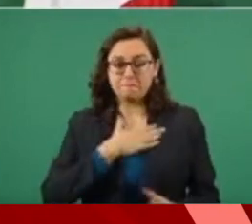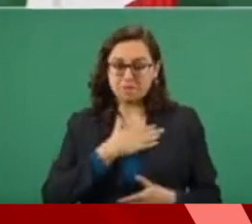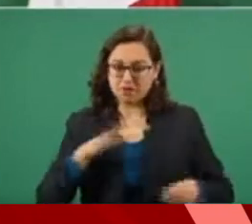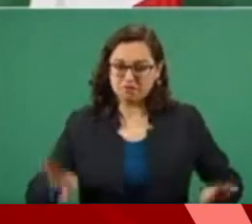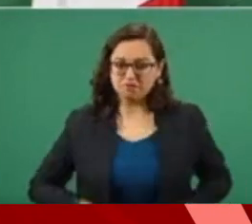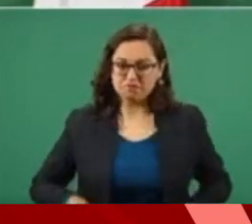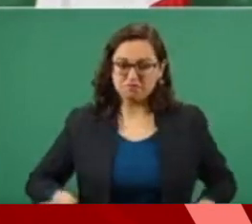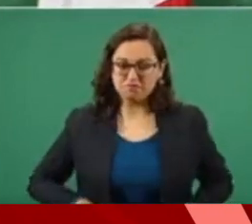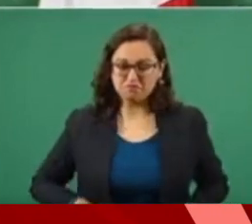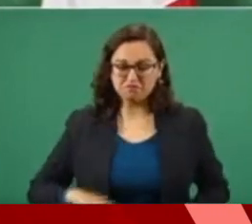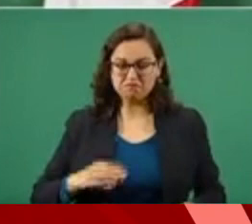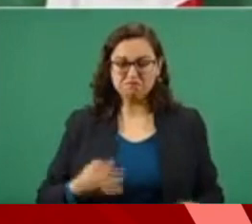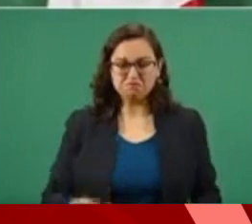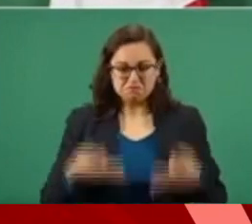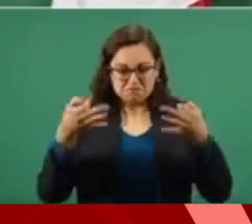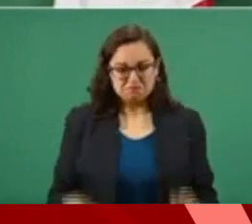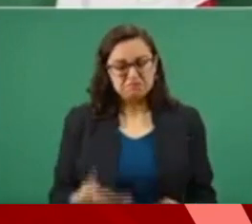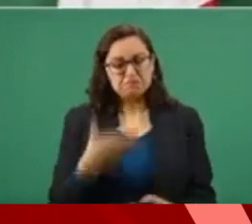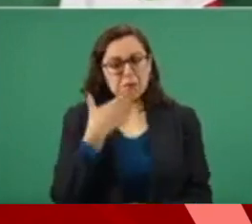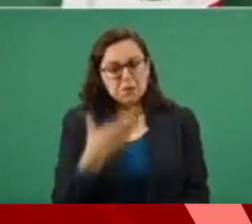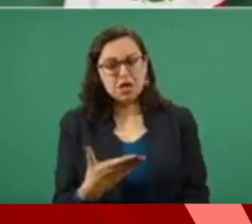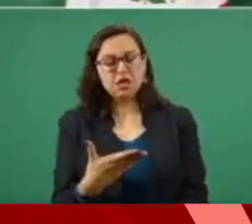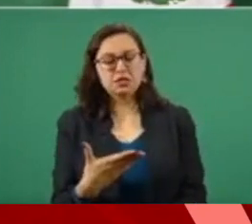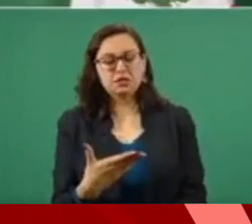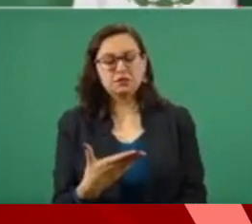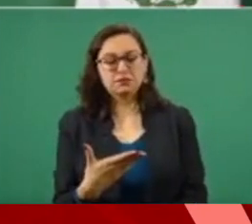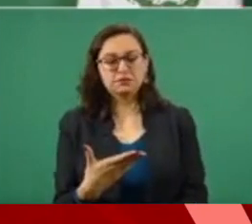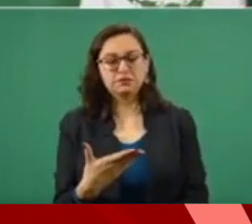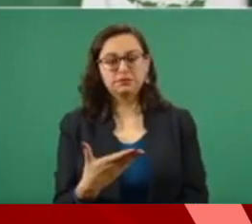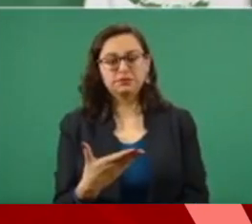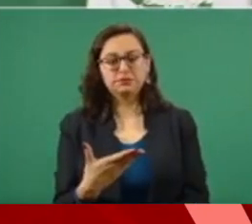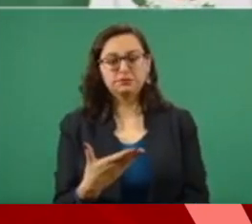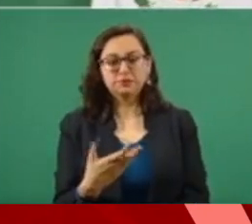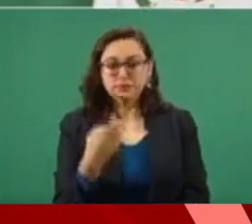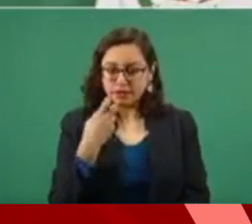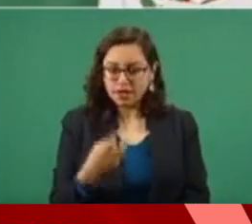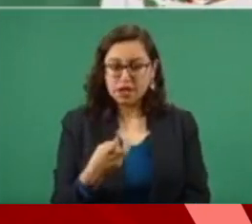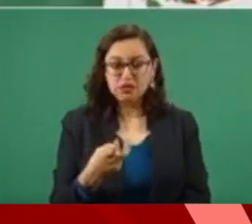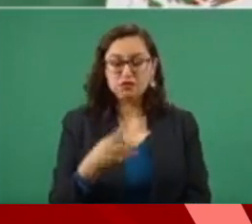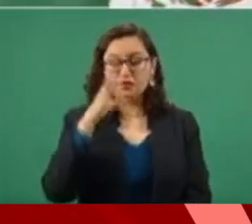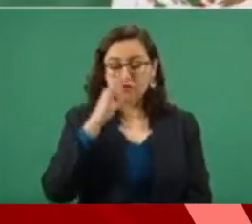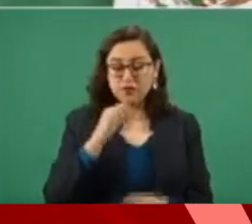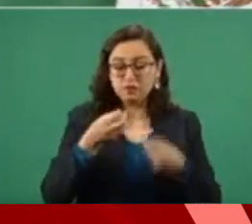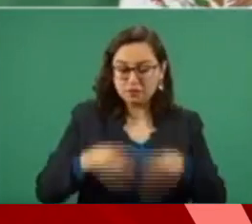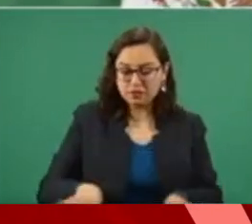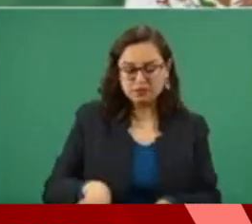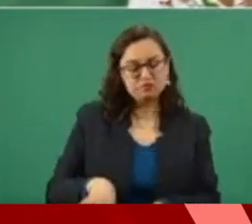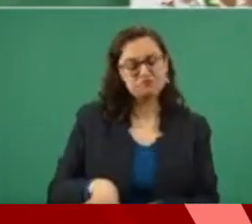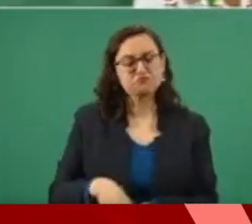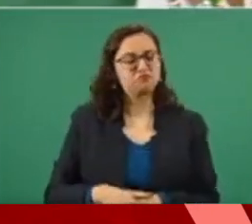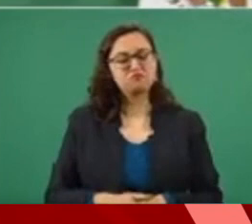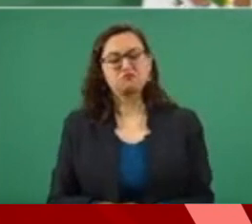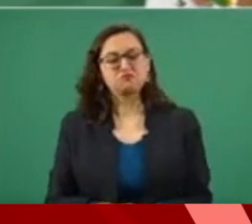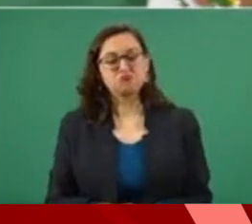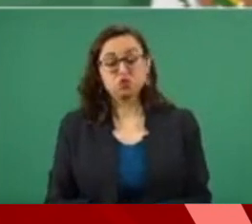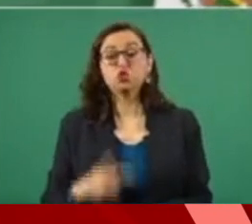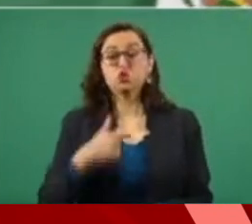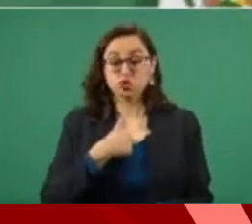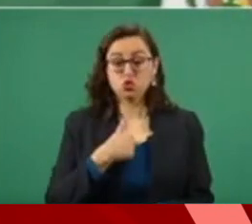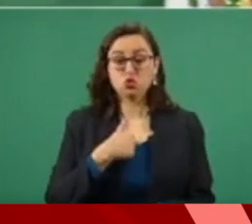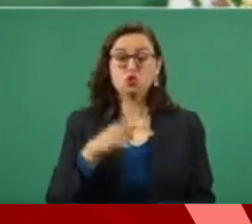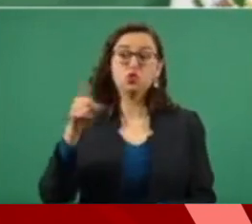Y voy a enviar una carta a la diputada Dulce María Sauri Rancho,